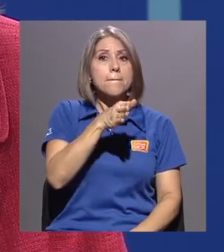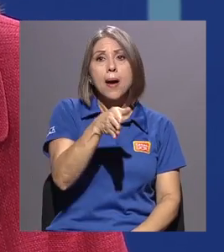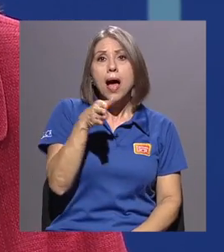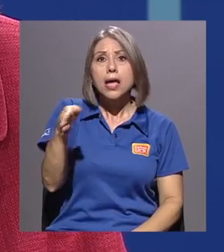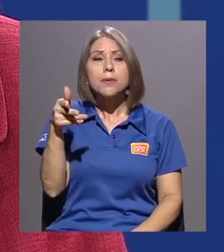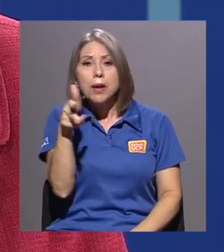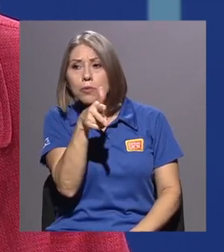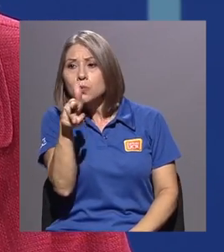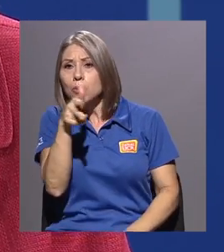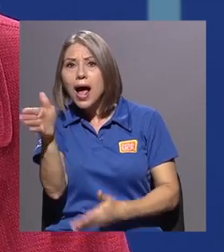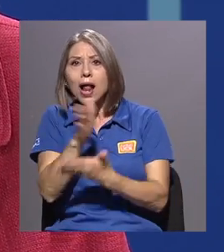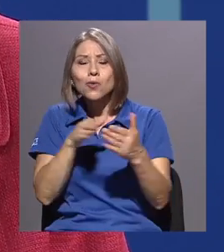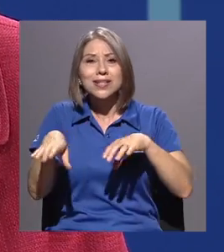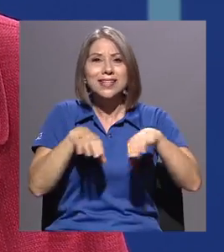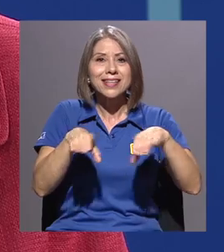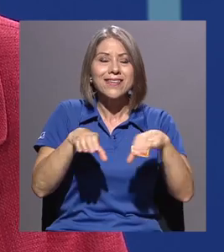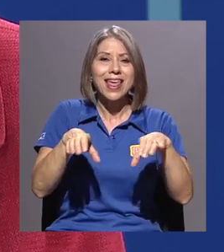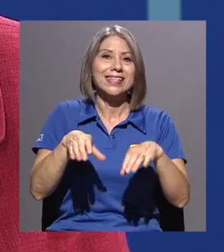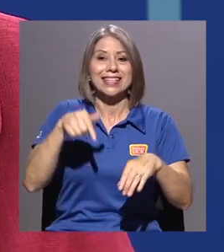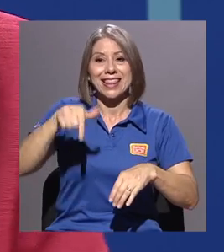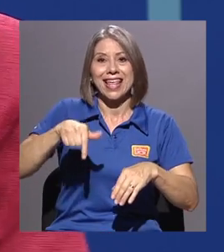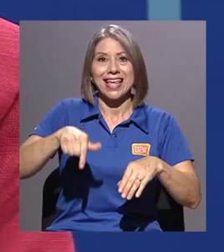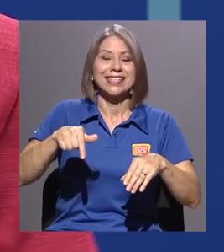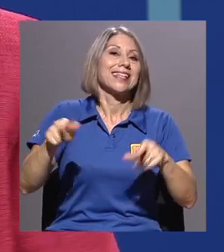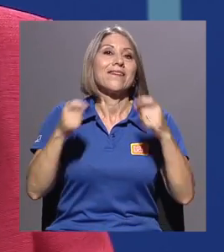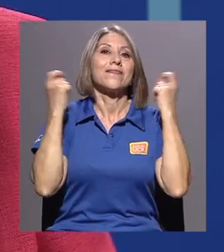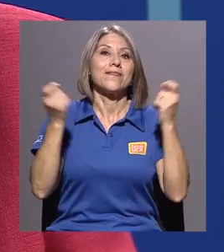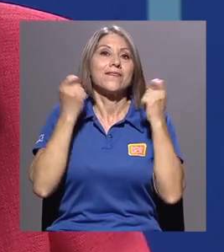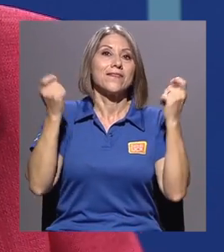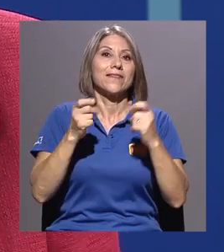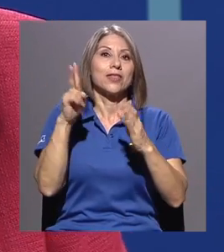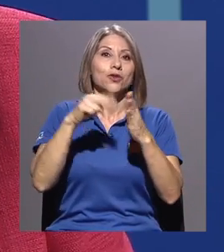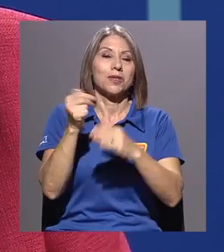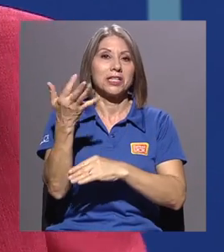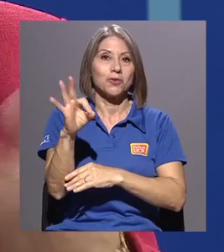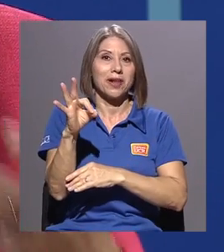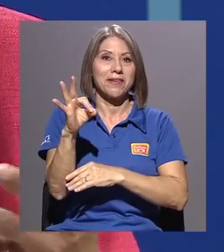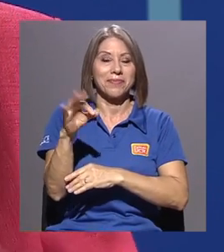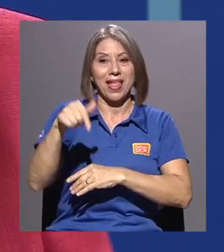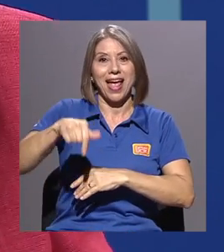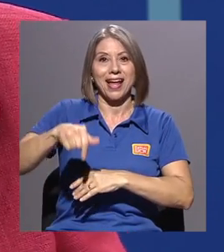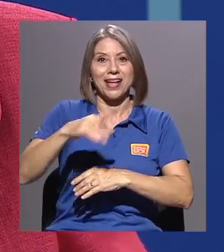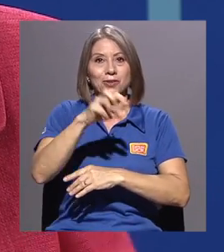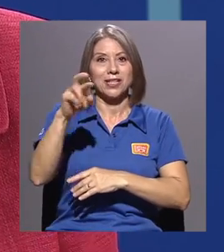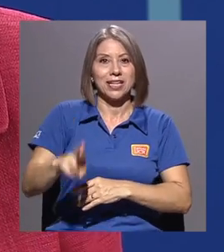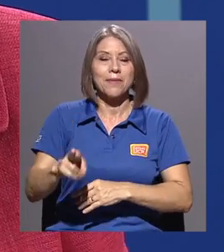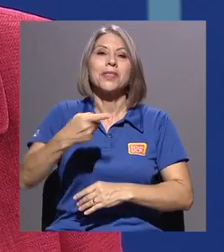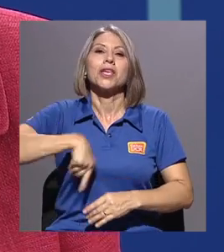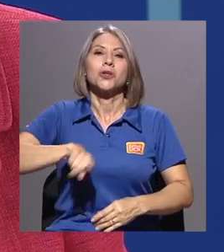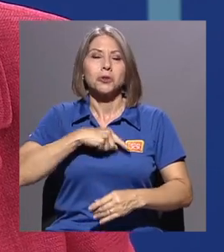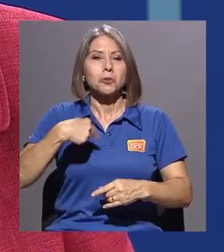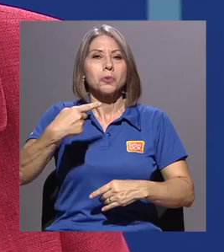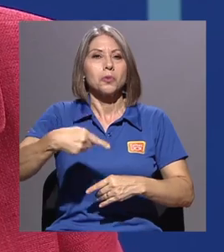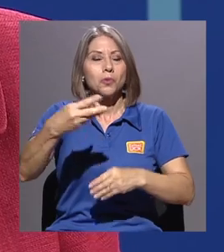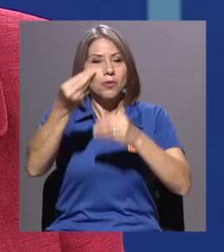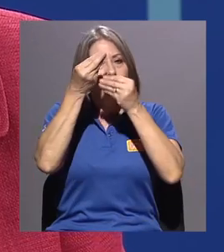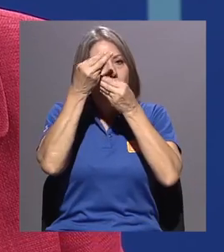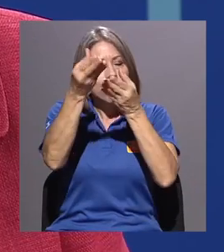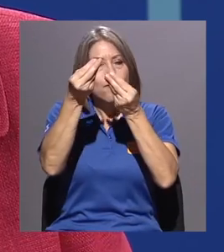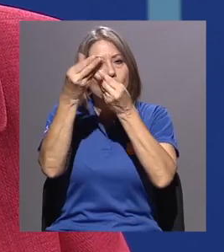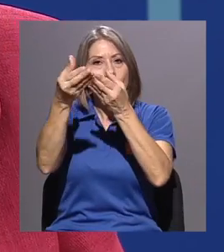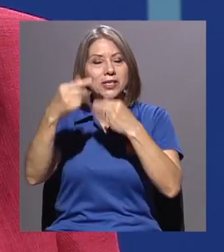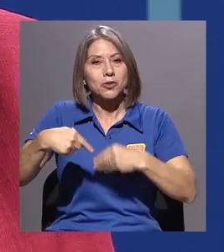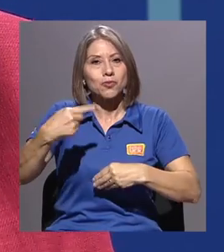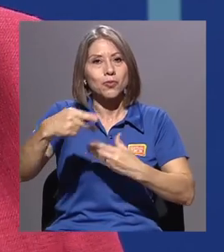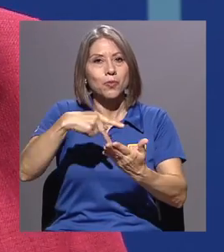actividades de este FICUA 2019 durante los días que dura acá en Costa Rica y les traeremos información al respecto en posteriores